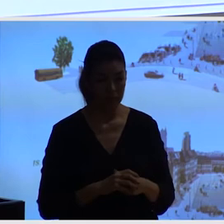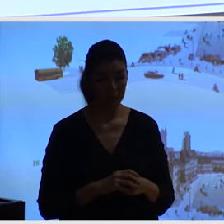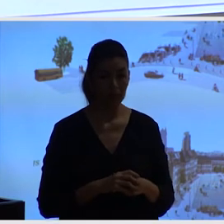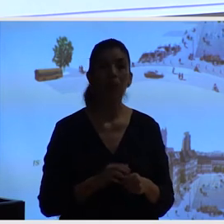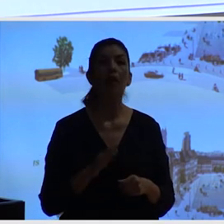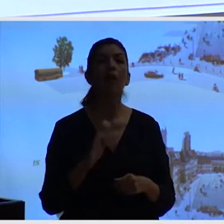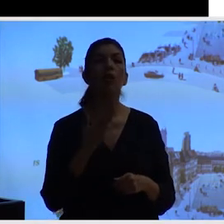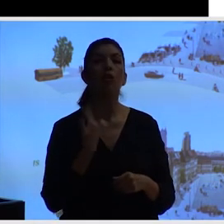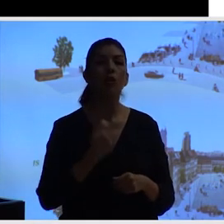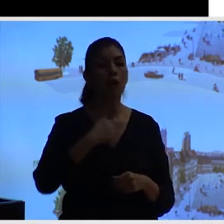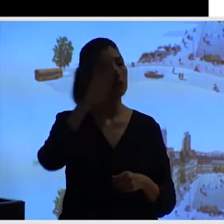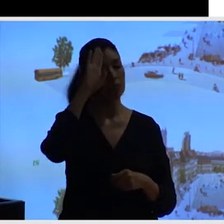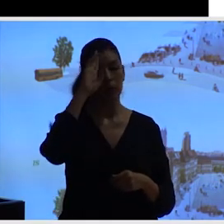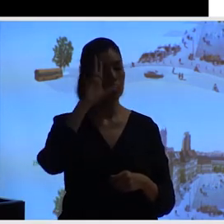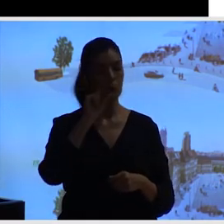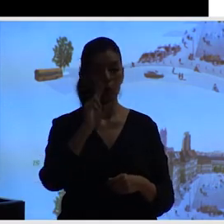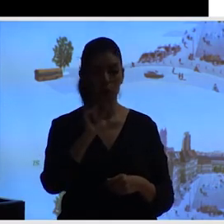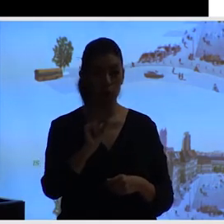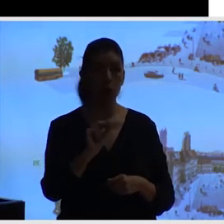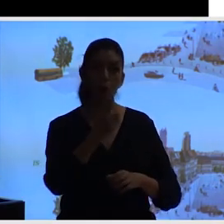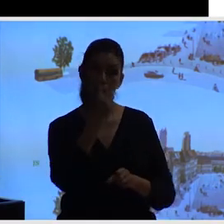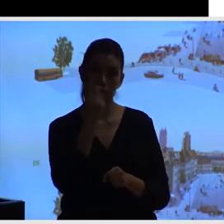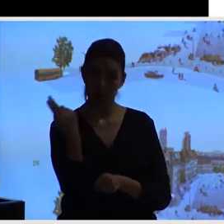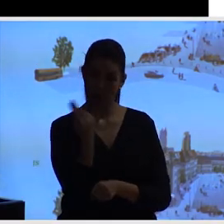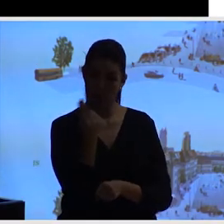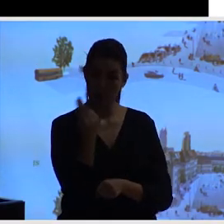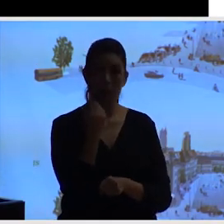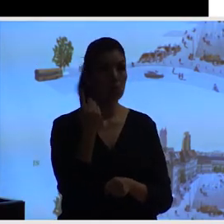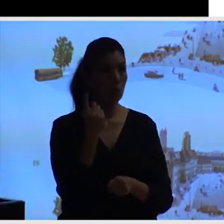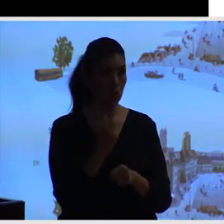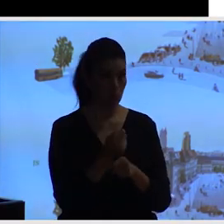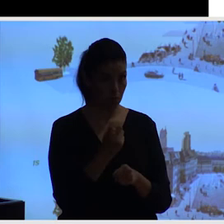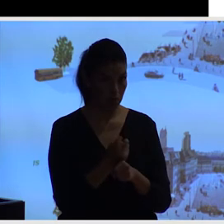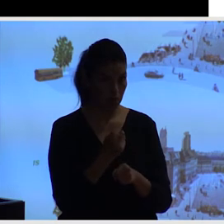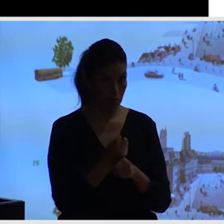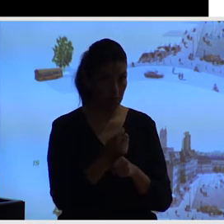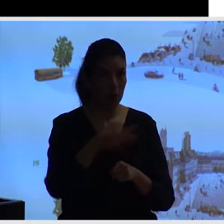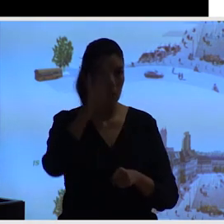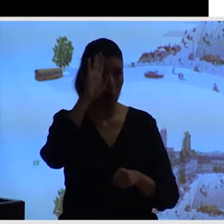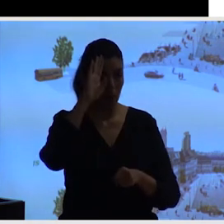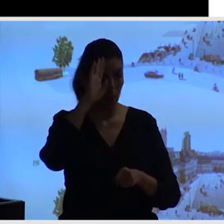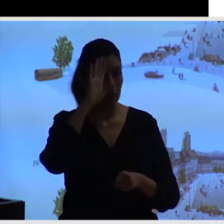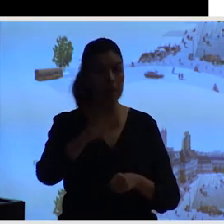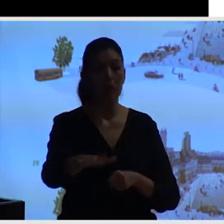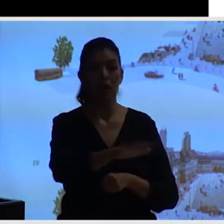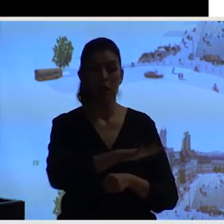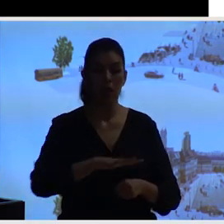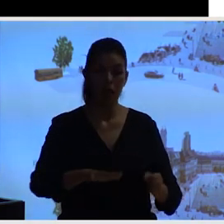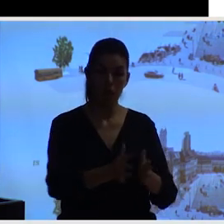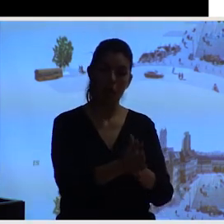orden inverso. A nosotros se interesa la vida, el espacio y los edificios, y en este orden entramos a un proyecto haciendo un gran